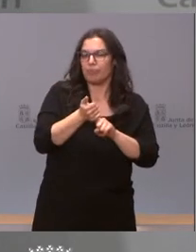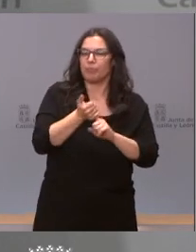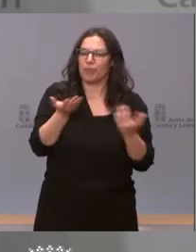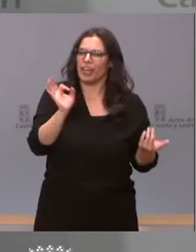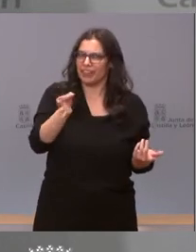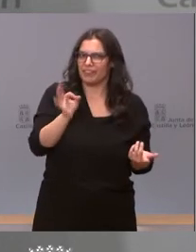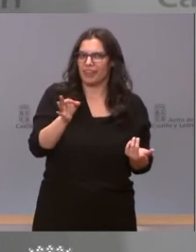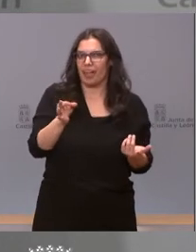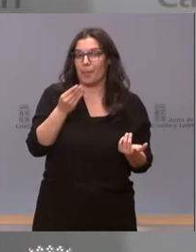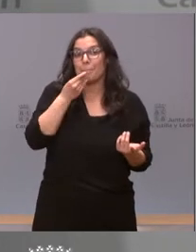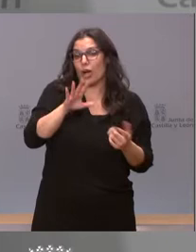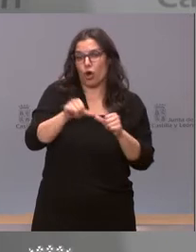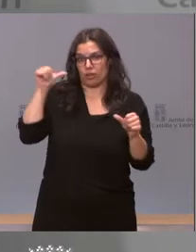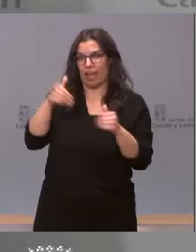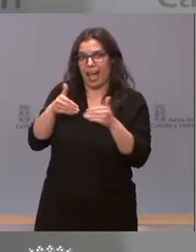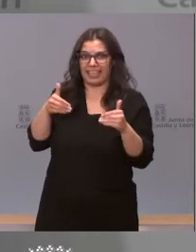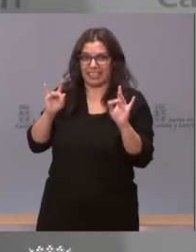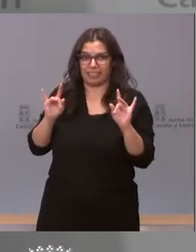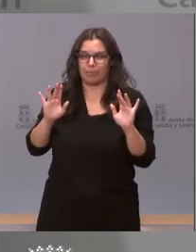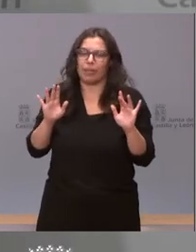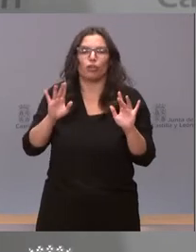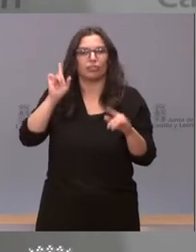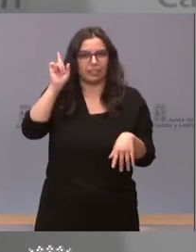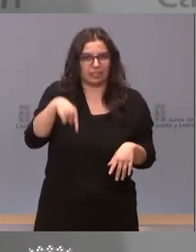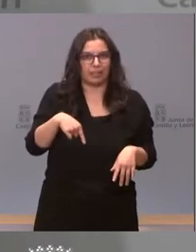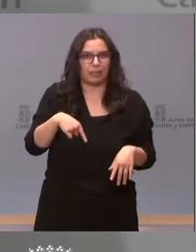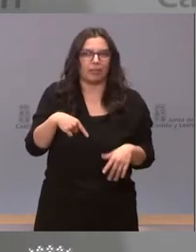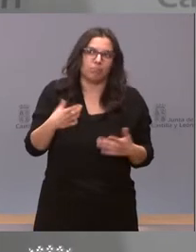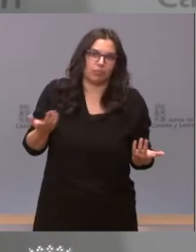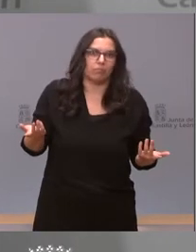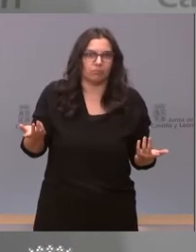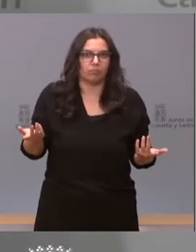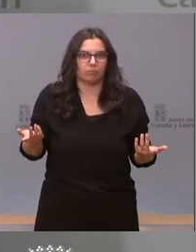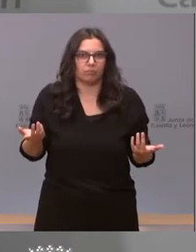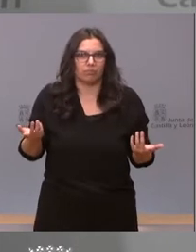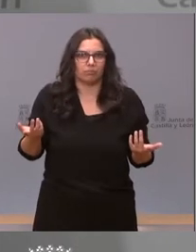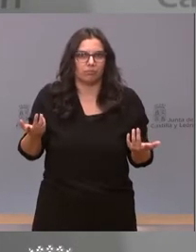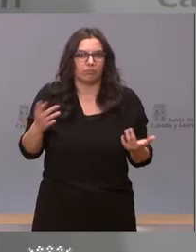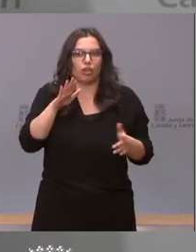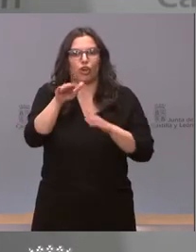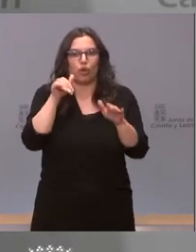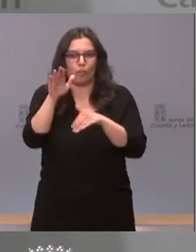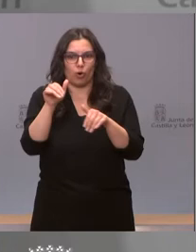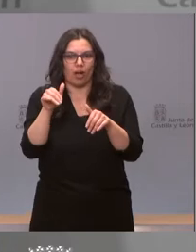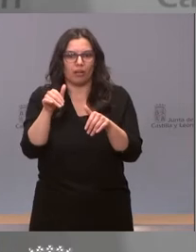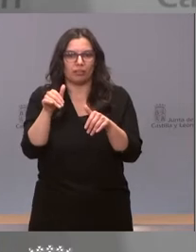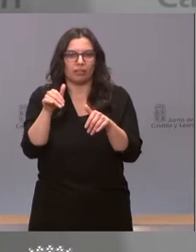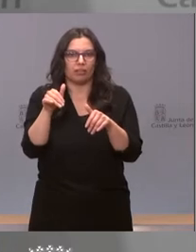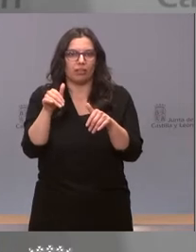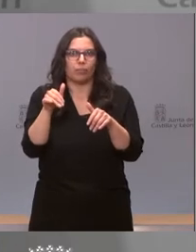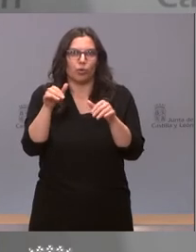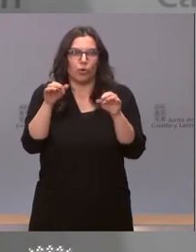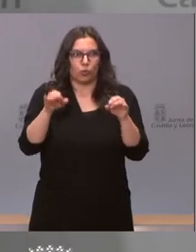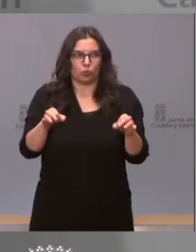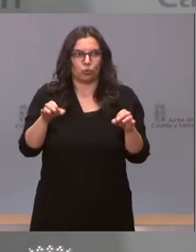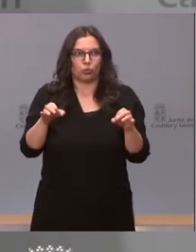hubiera sido mejor tenerlas antes, pero también es verdad que, hombre, cuando se convocan las ayudas, quizás es el momento